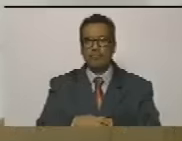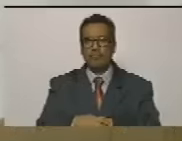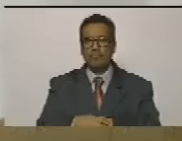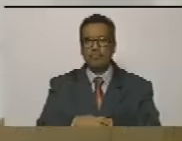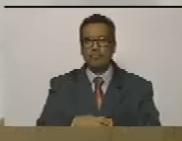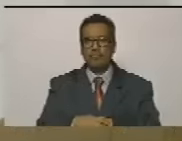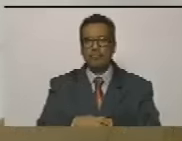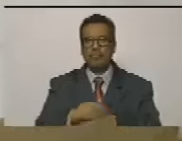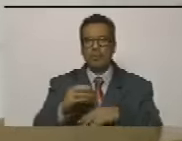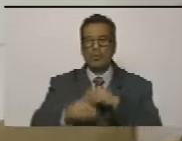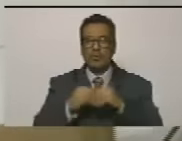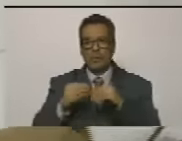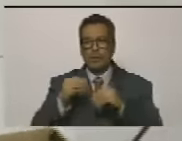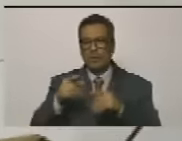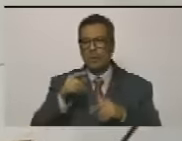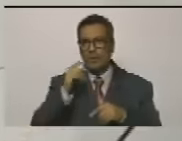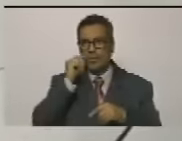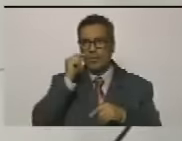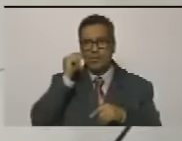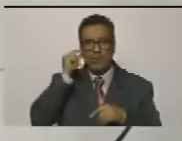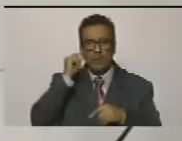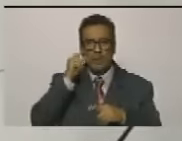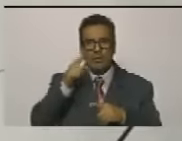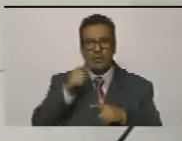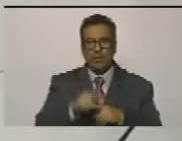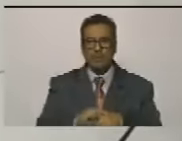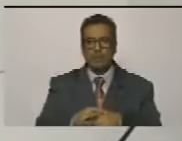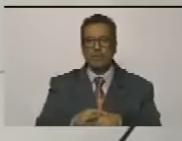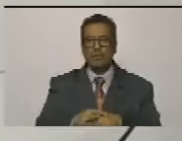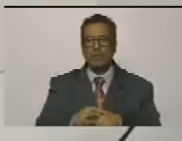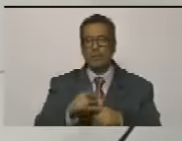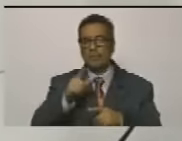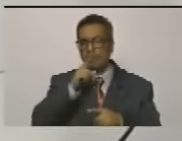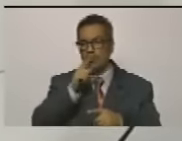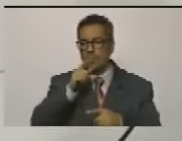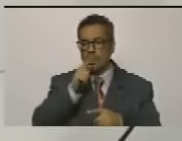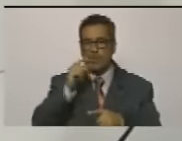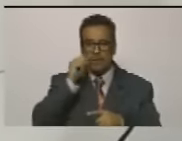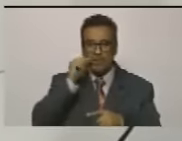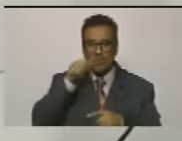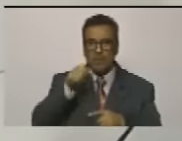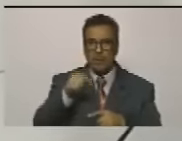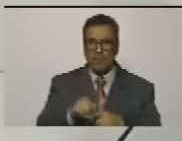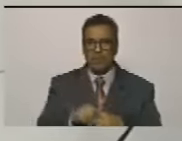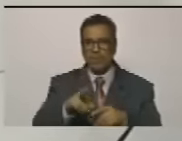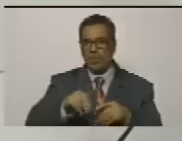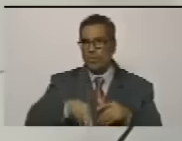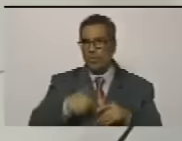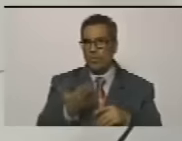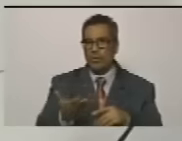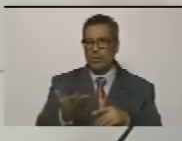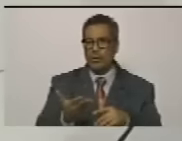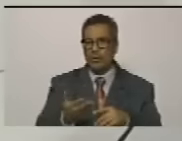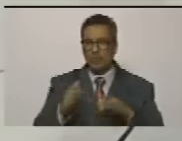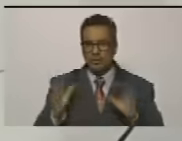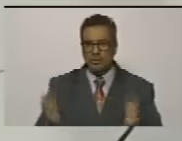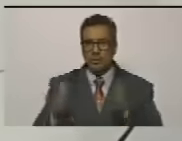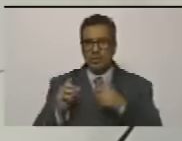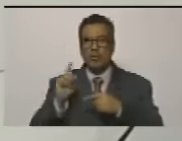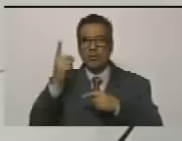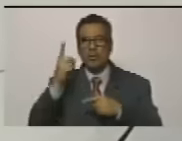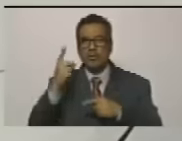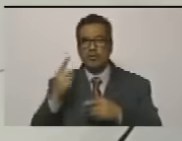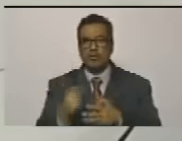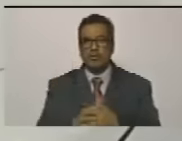¿qué clase de ser deleznable es incapaz de proporcionarle los primeros